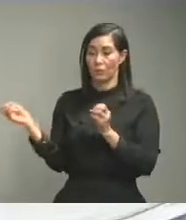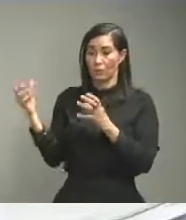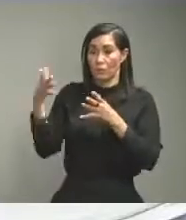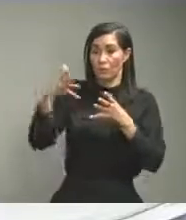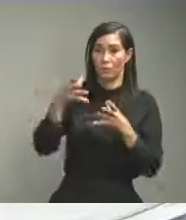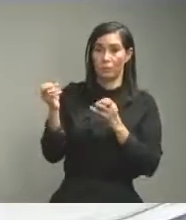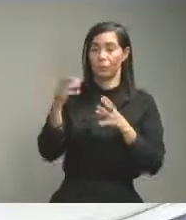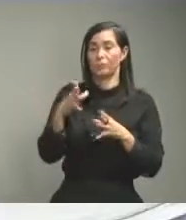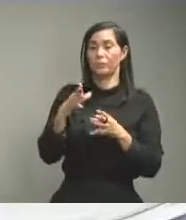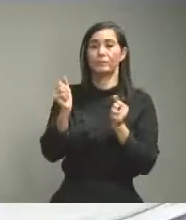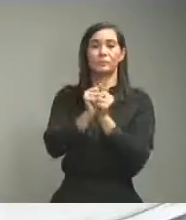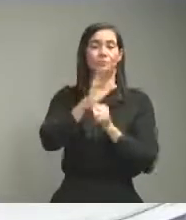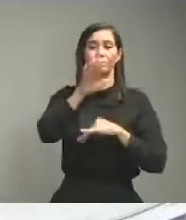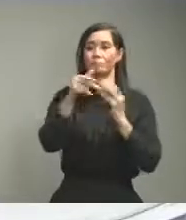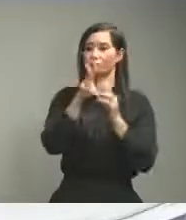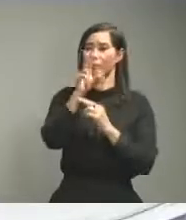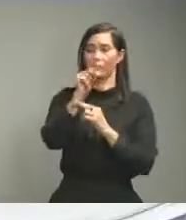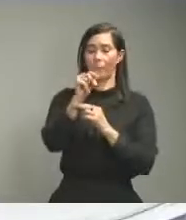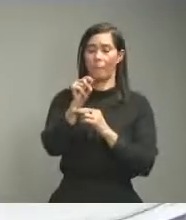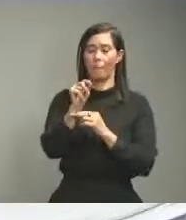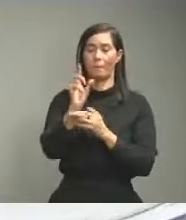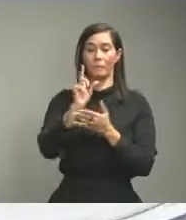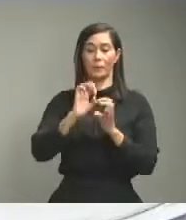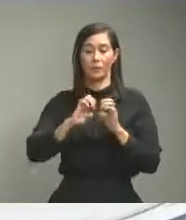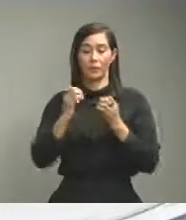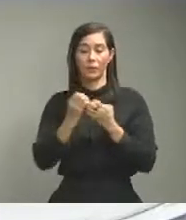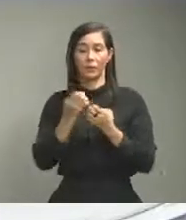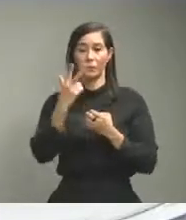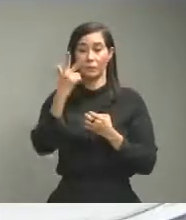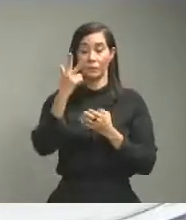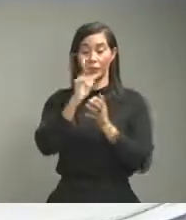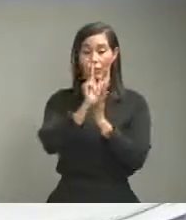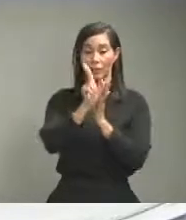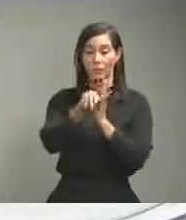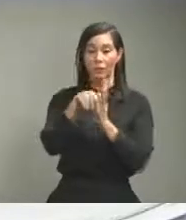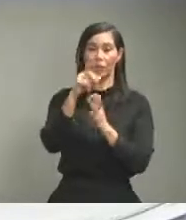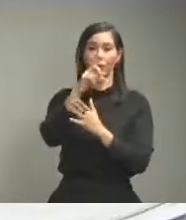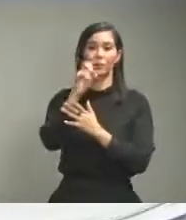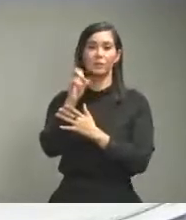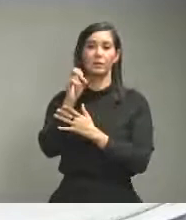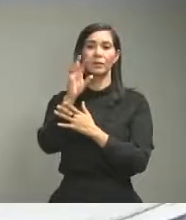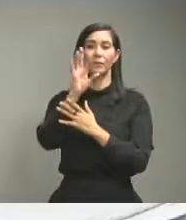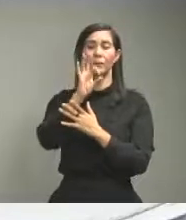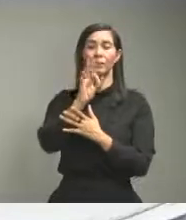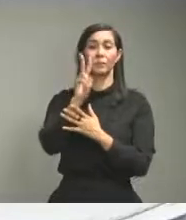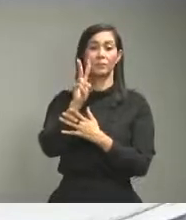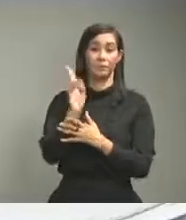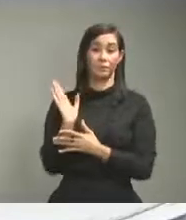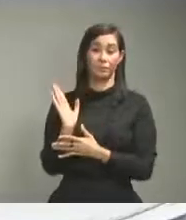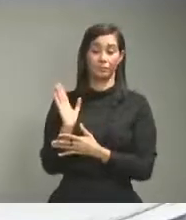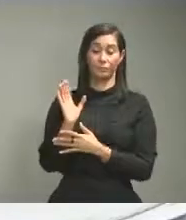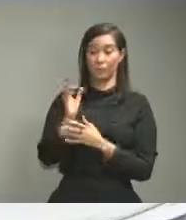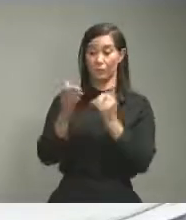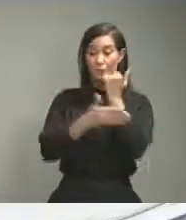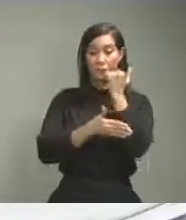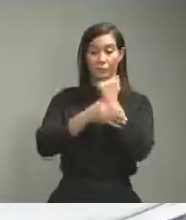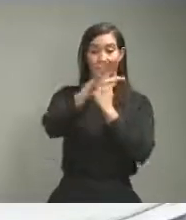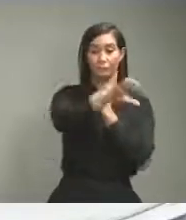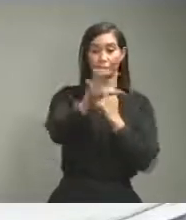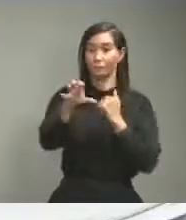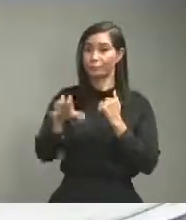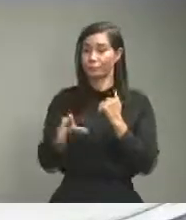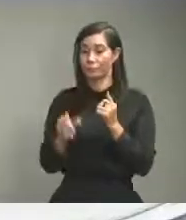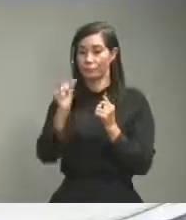prueba este equipo cada tres horas puede hacer 192 pruebas de manera que a partir de mañana